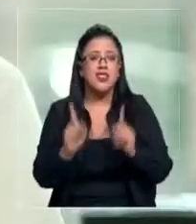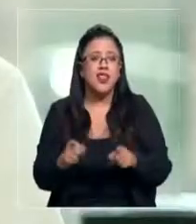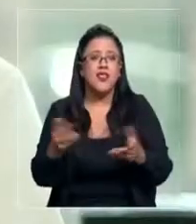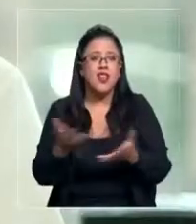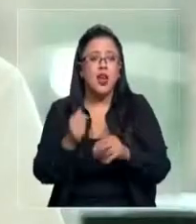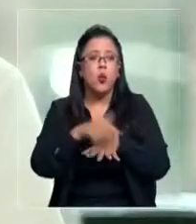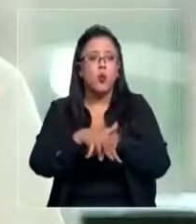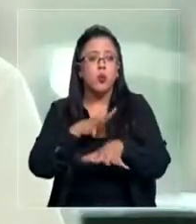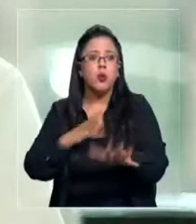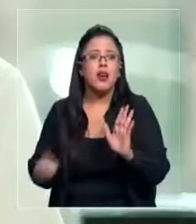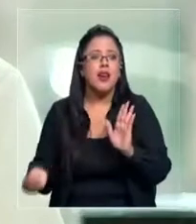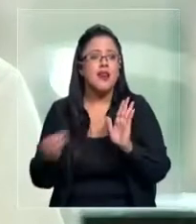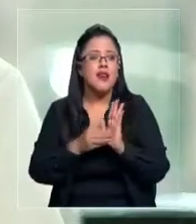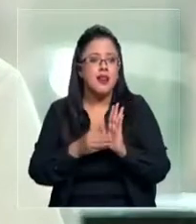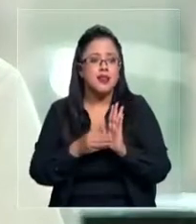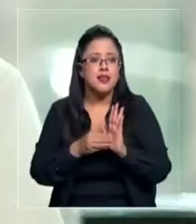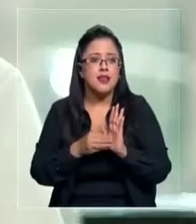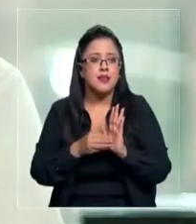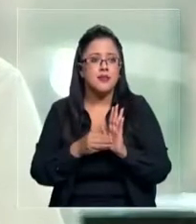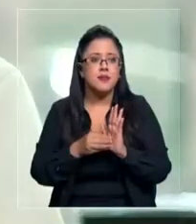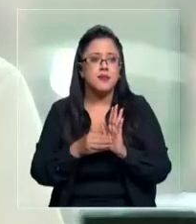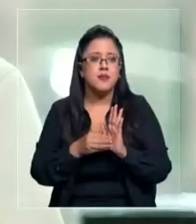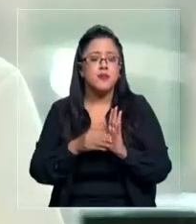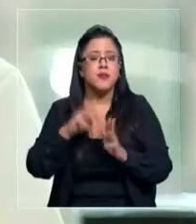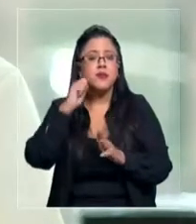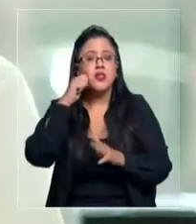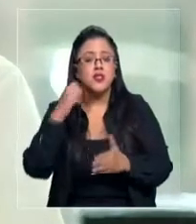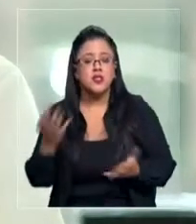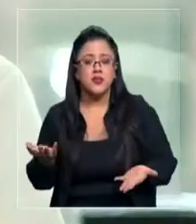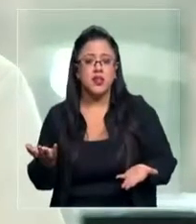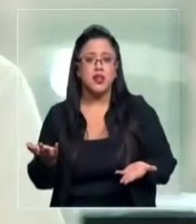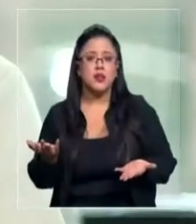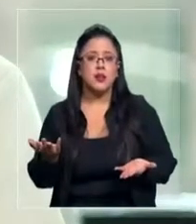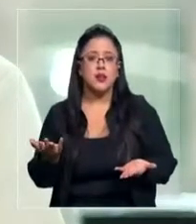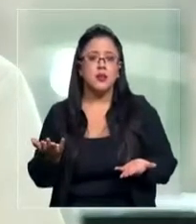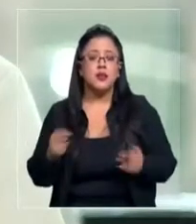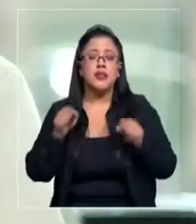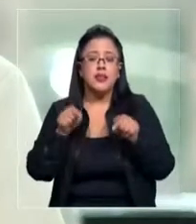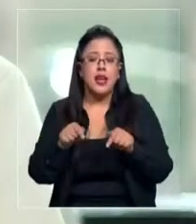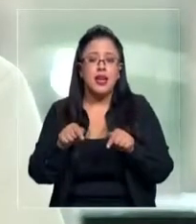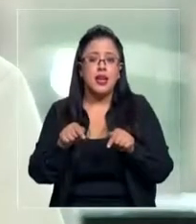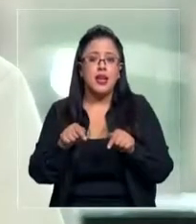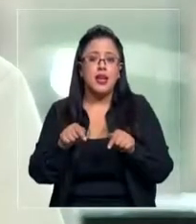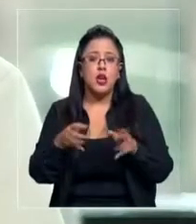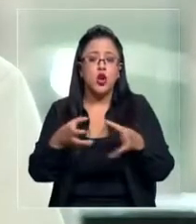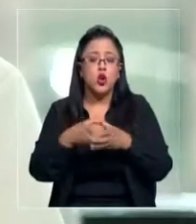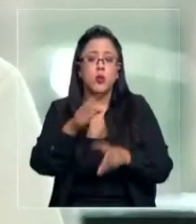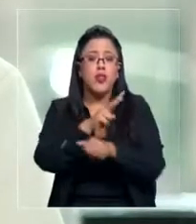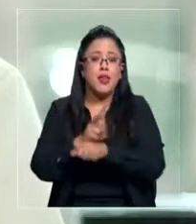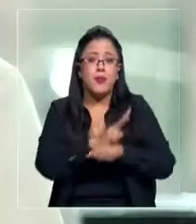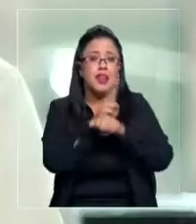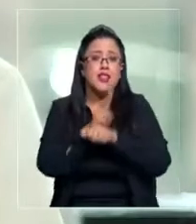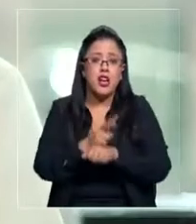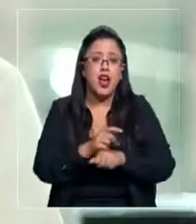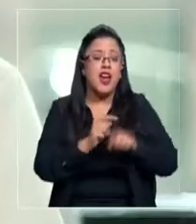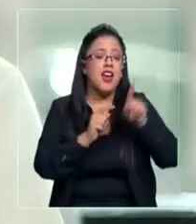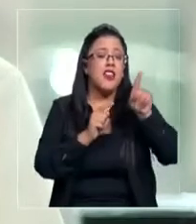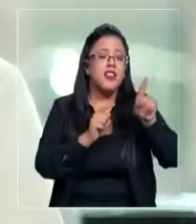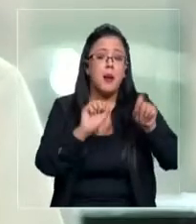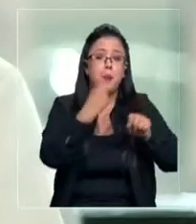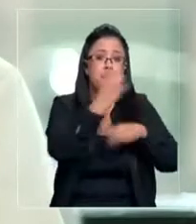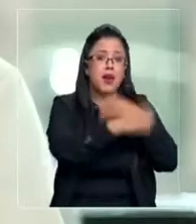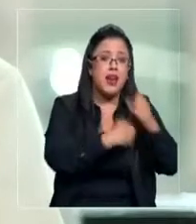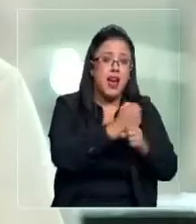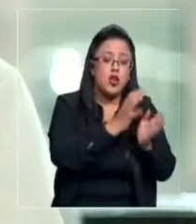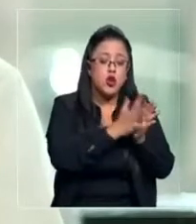una asamblea extraordinaria para cambiar la administración. Esto que conlleva que esta administración desde el día uno hasta los 15 años de hoy no se ha